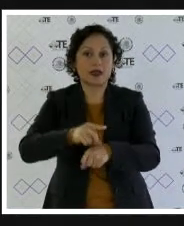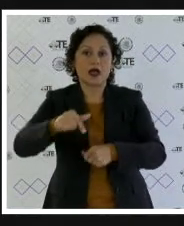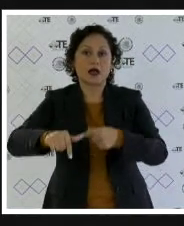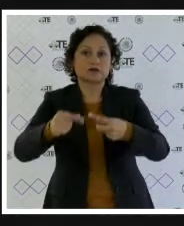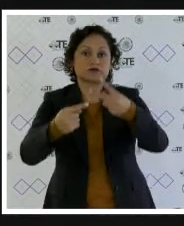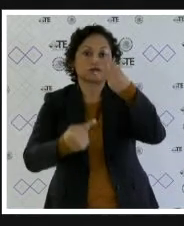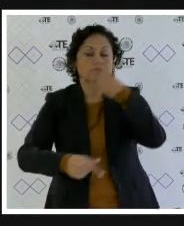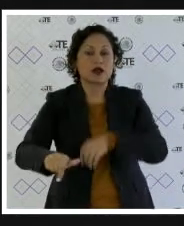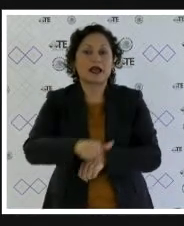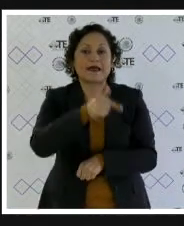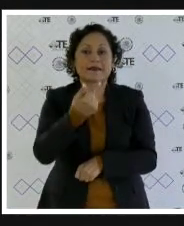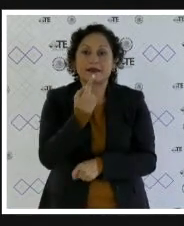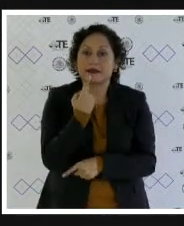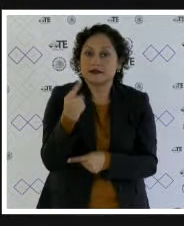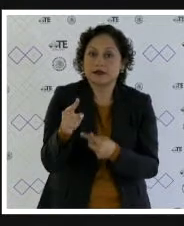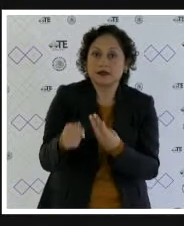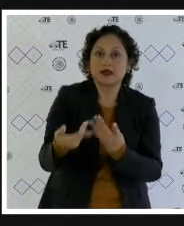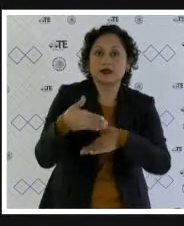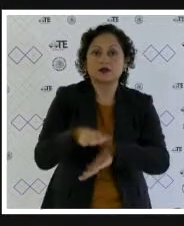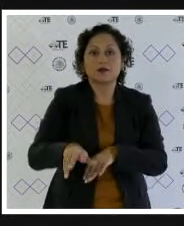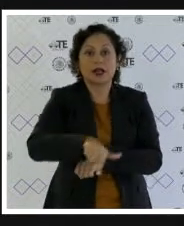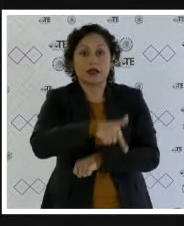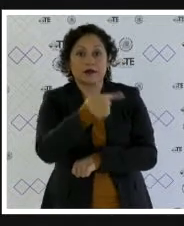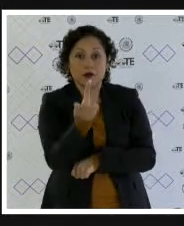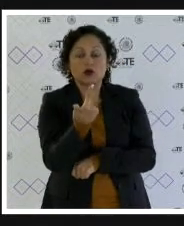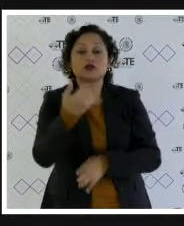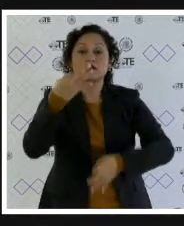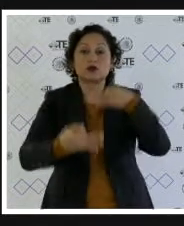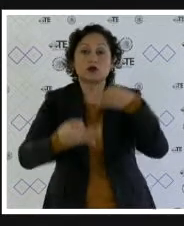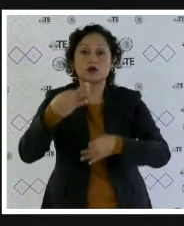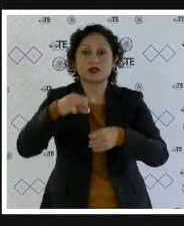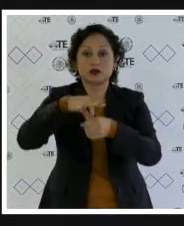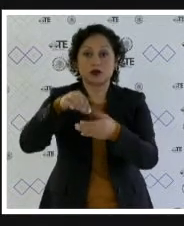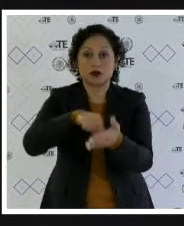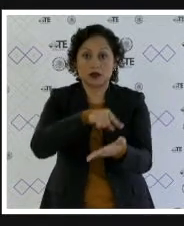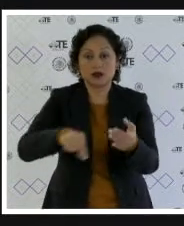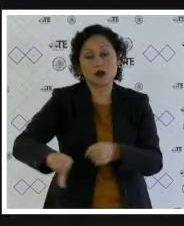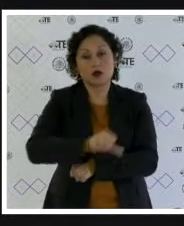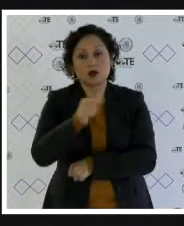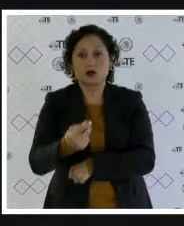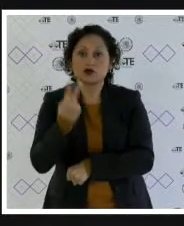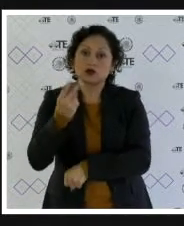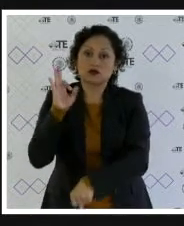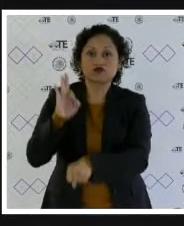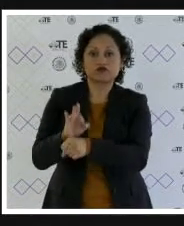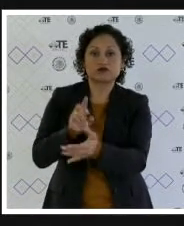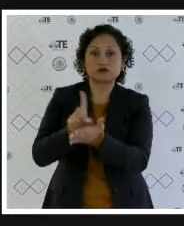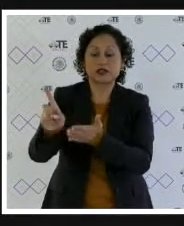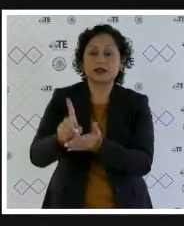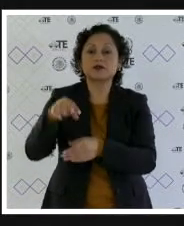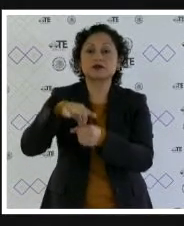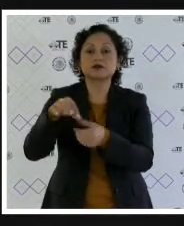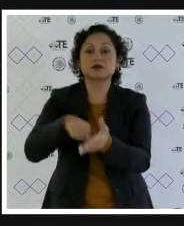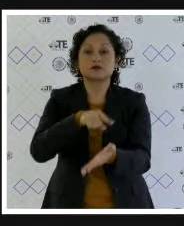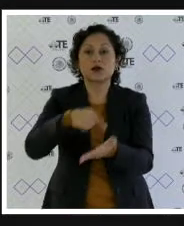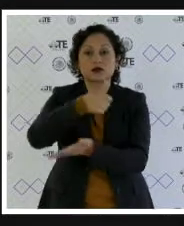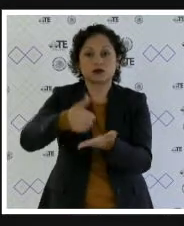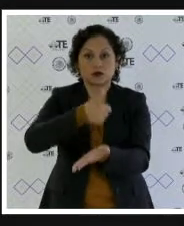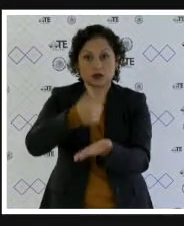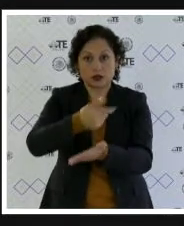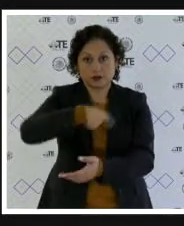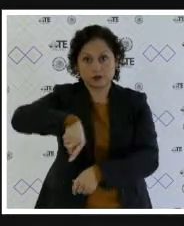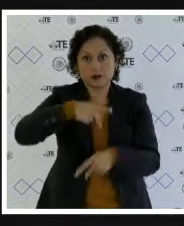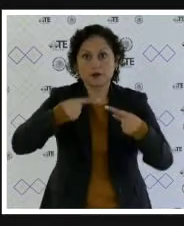proyectos de sentencia correspondientes a 12 juicios electorales y 2 para la protección de los derechos políticos electorales de la ciudadanía.